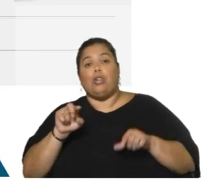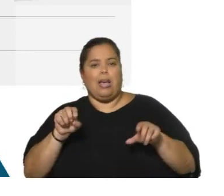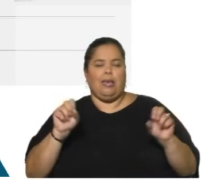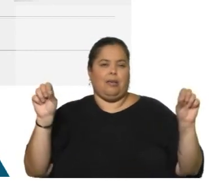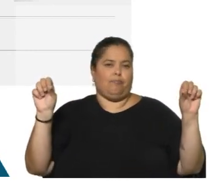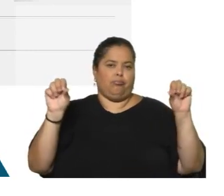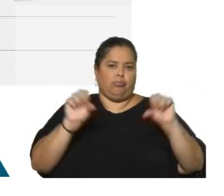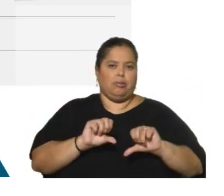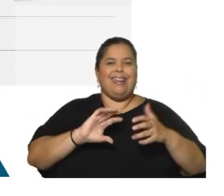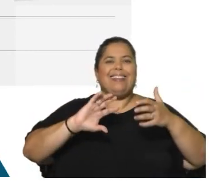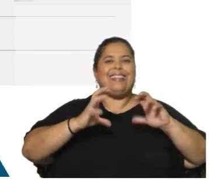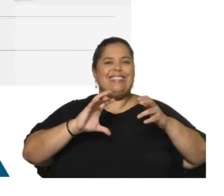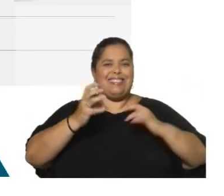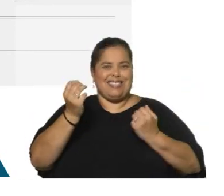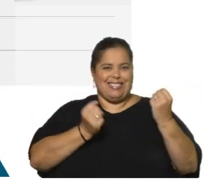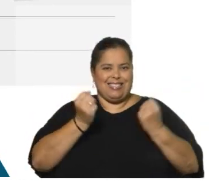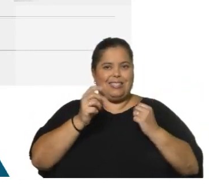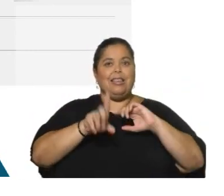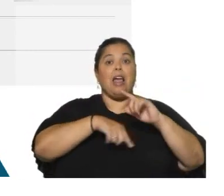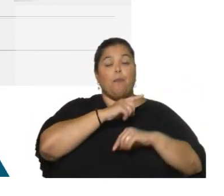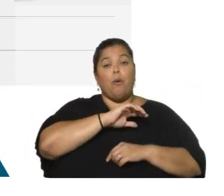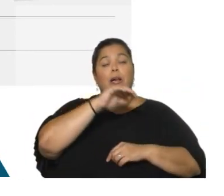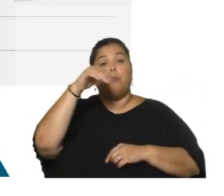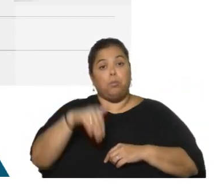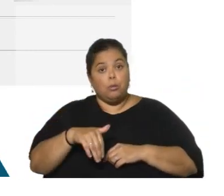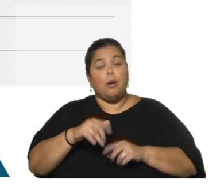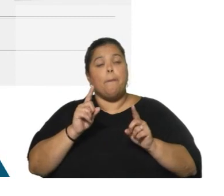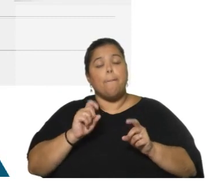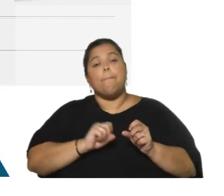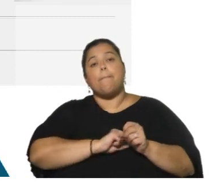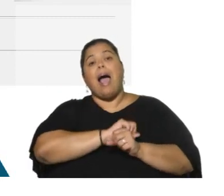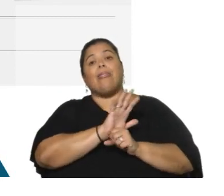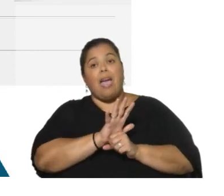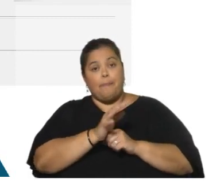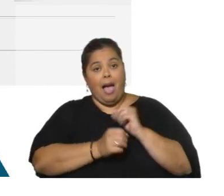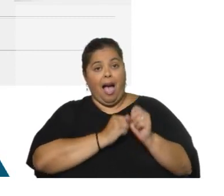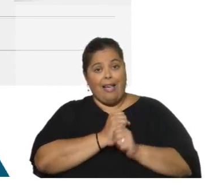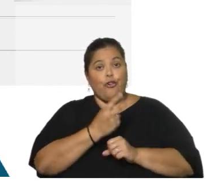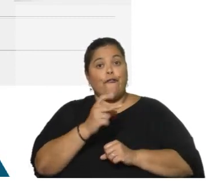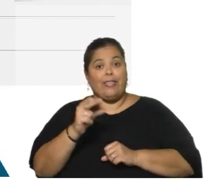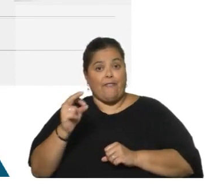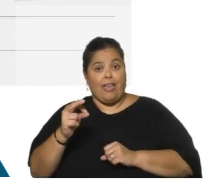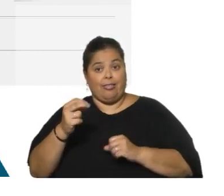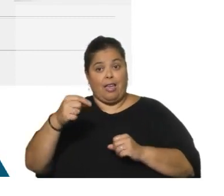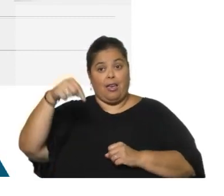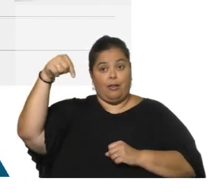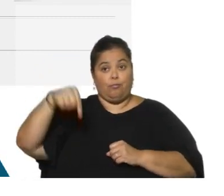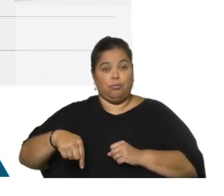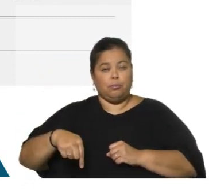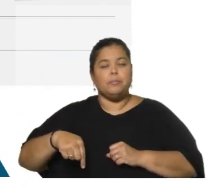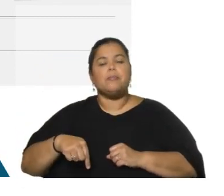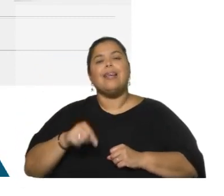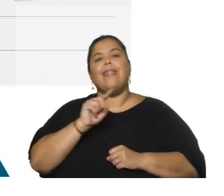crisis financiera. Y el otro pico fuerte a la baja en la pandemia en el año 2020. En medio de eso, 17